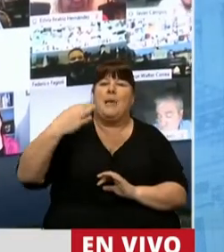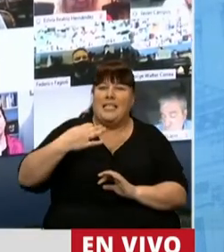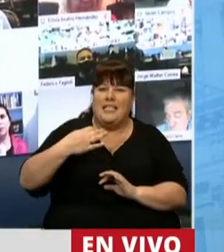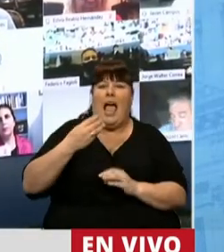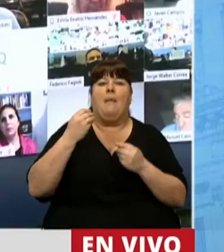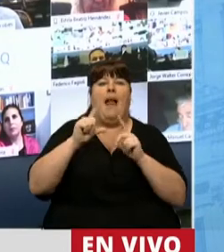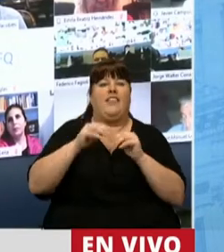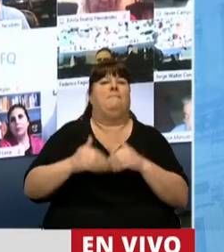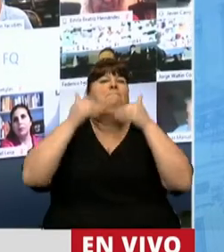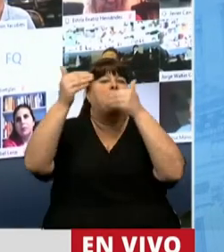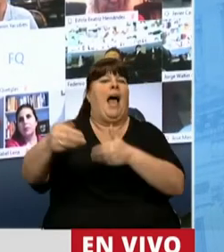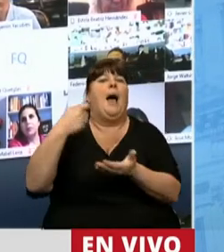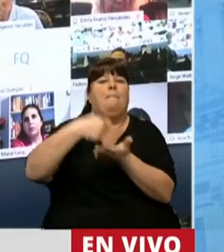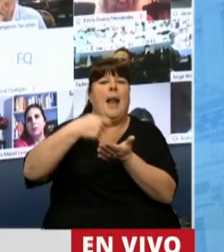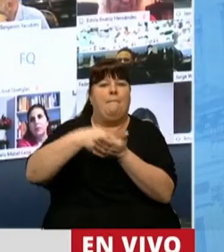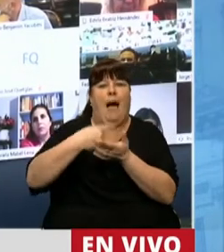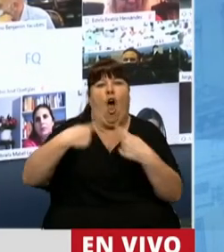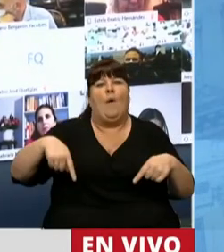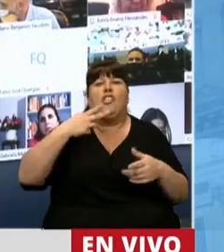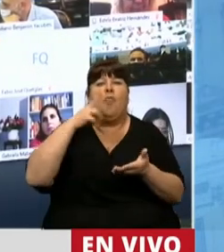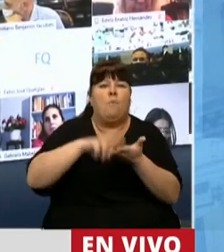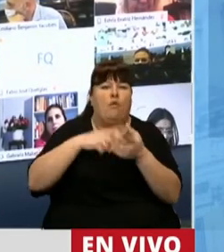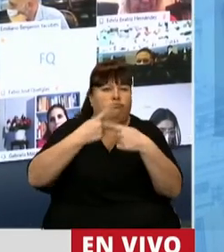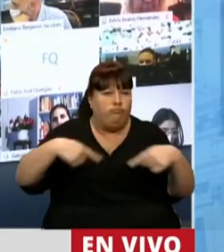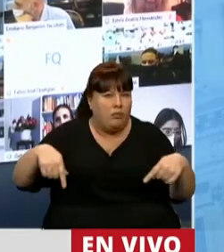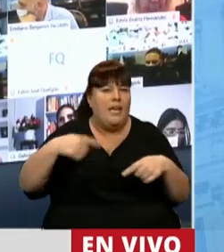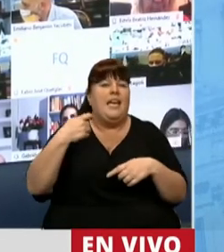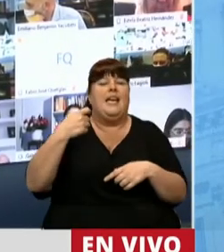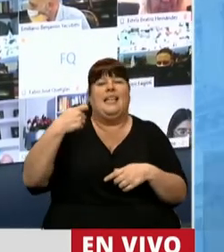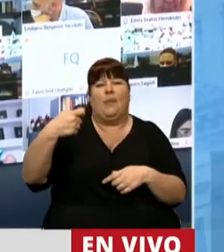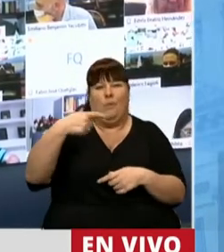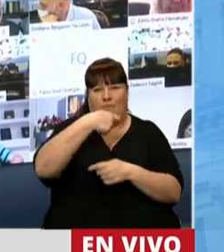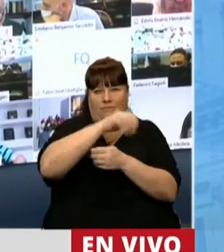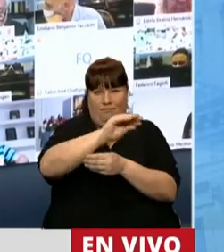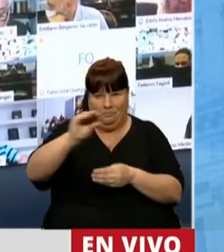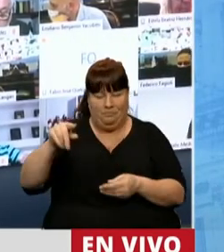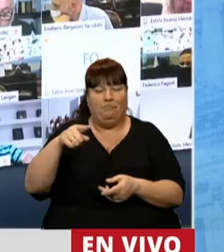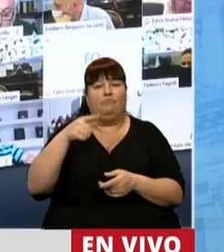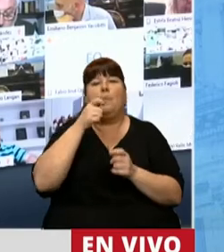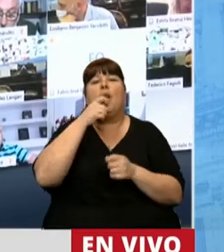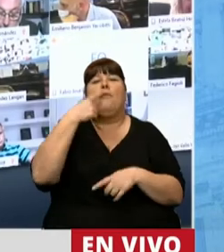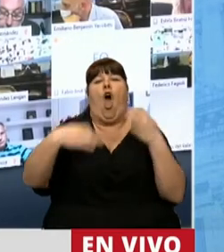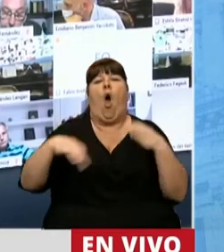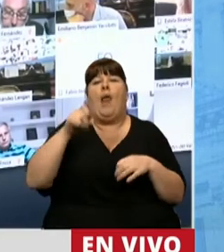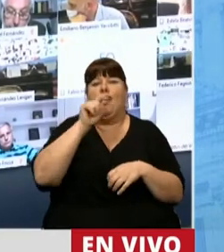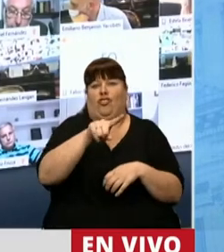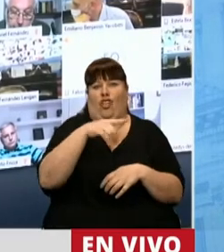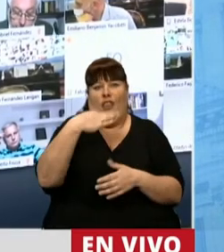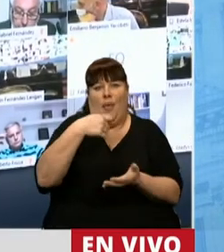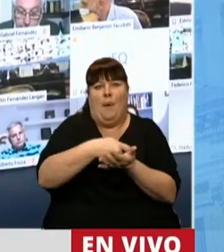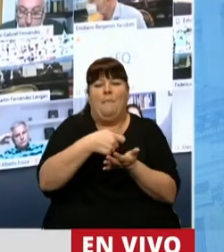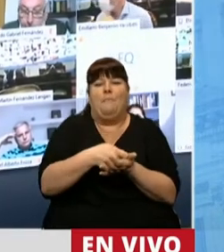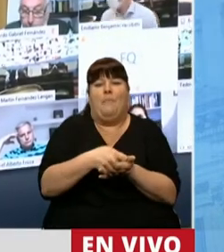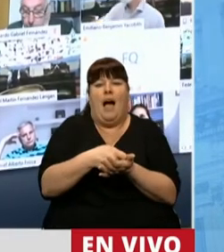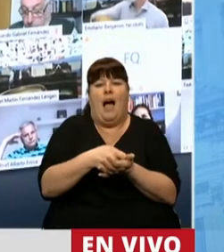de prórroga para el pago de las obligaciones impositivas y de la seguridad social. Es decir, aquellas obligaciones que tenían que